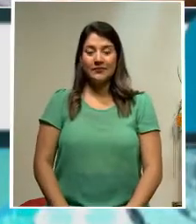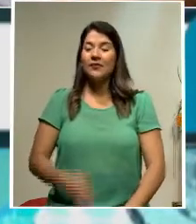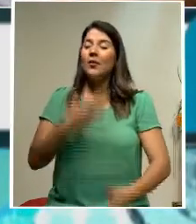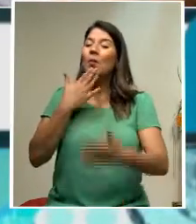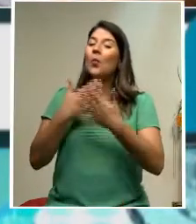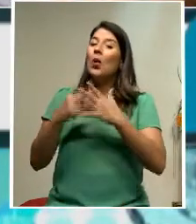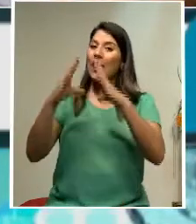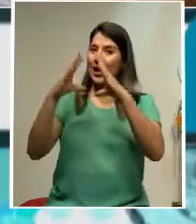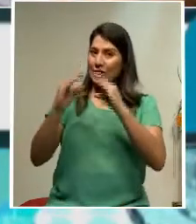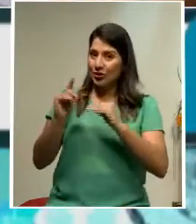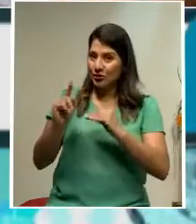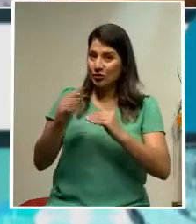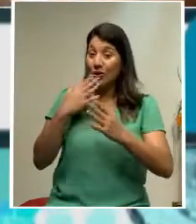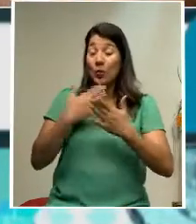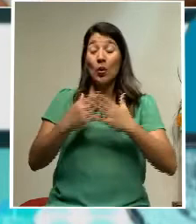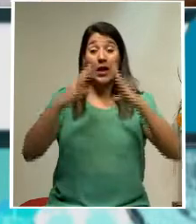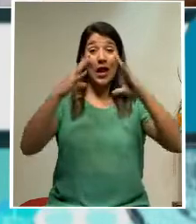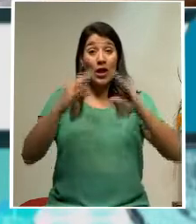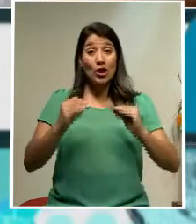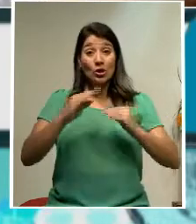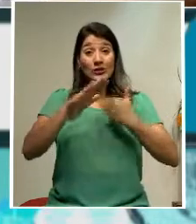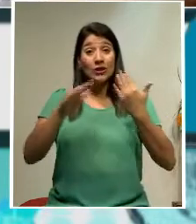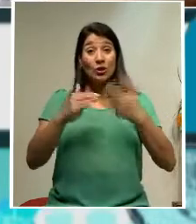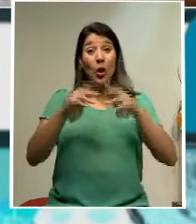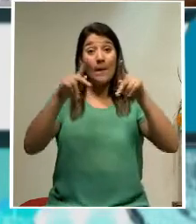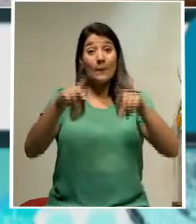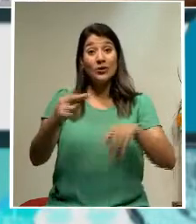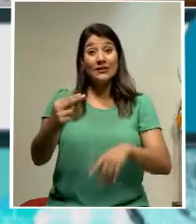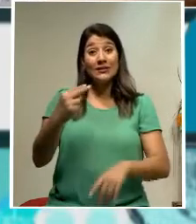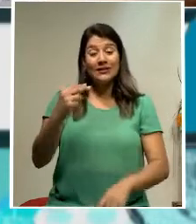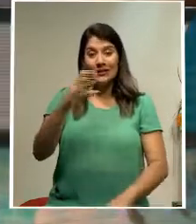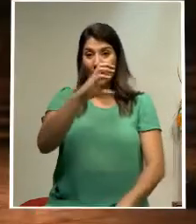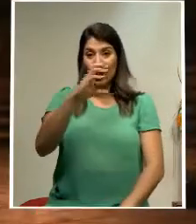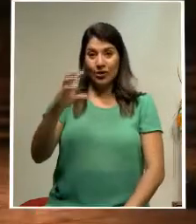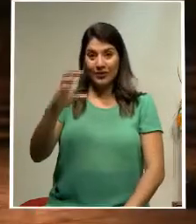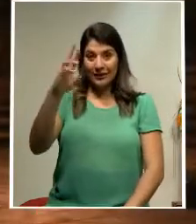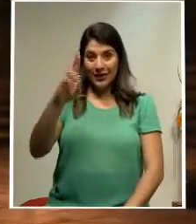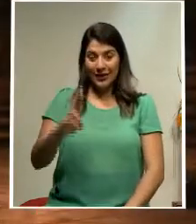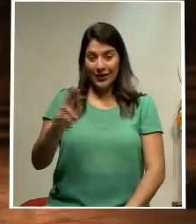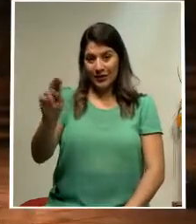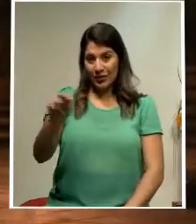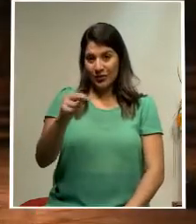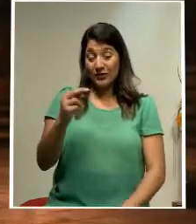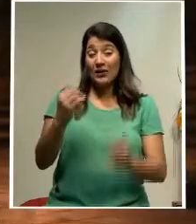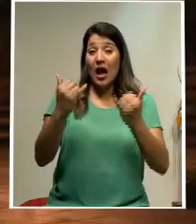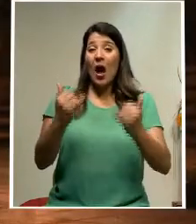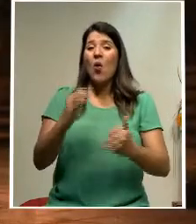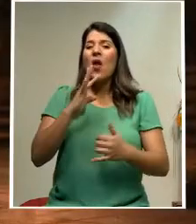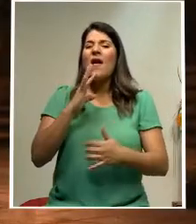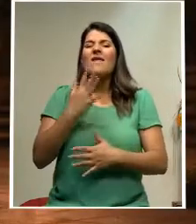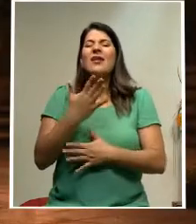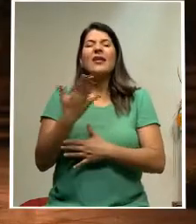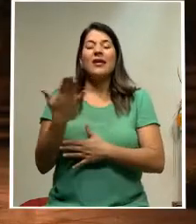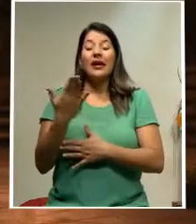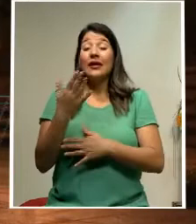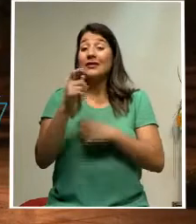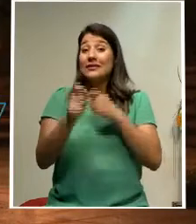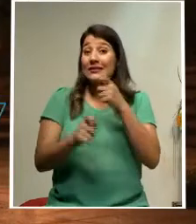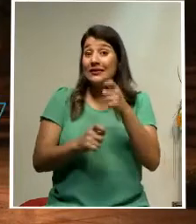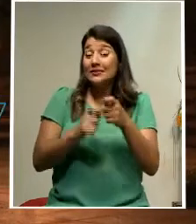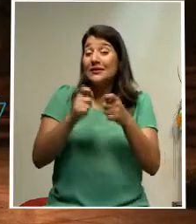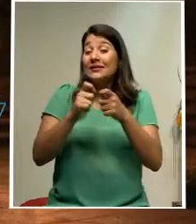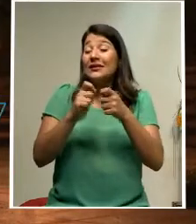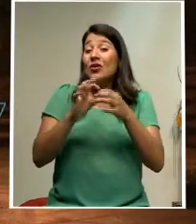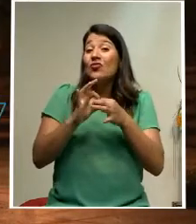Buenas noches, Ernesto. Y buenas noches a todos los que nos siguen a través de Costa Rica Noticias. Vamos a hablar específicamente en este momento sobre lo que